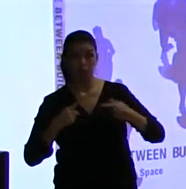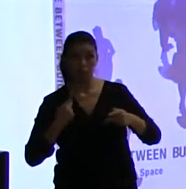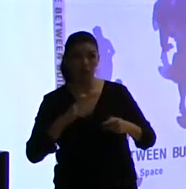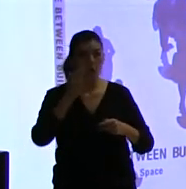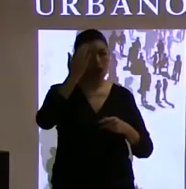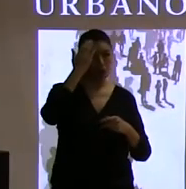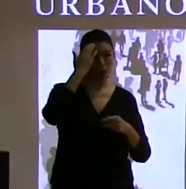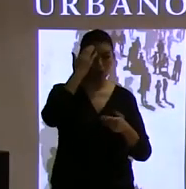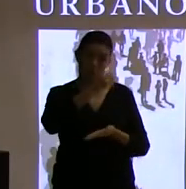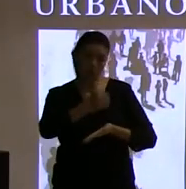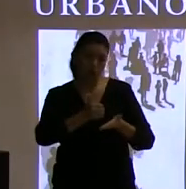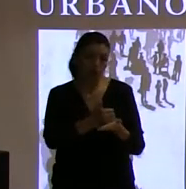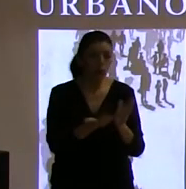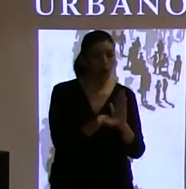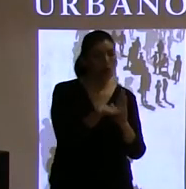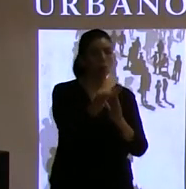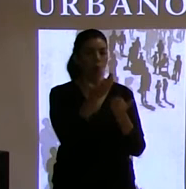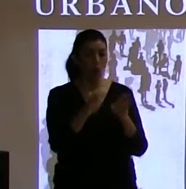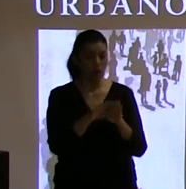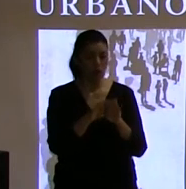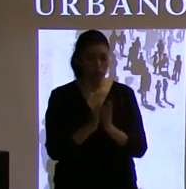mirada a partir de las necesidades de las personas.